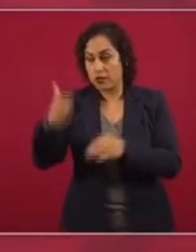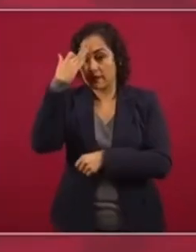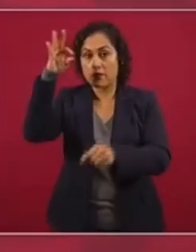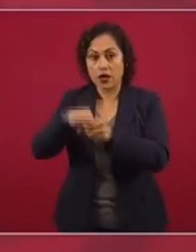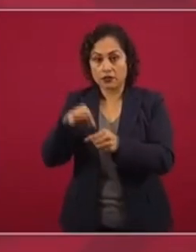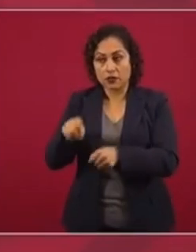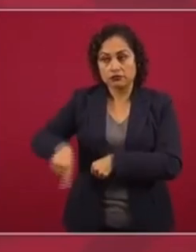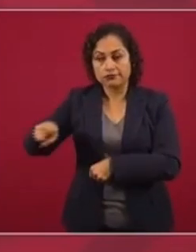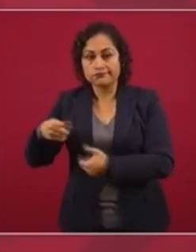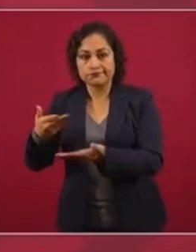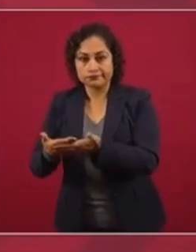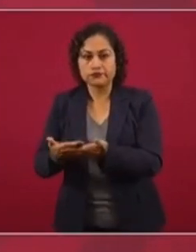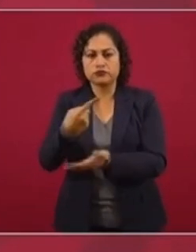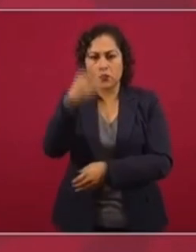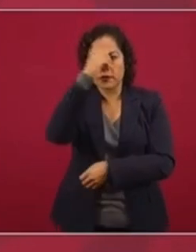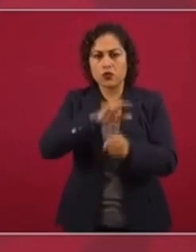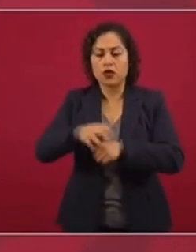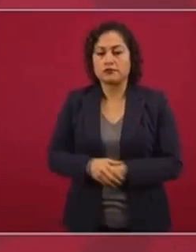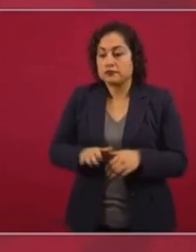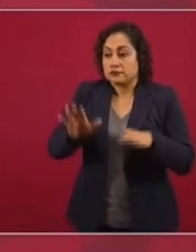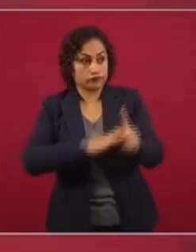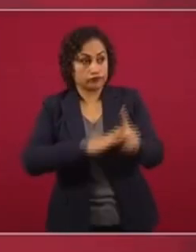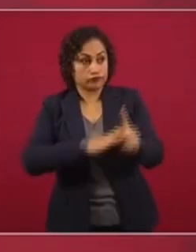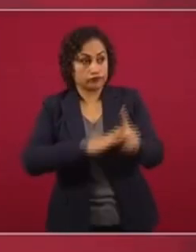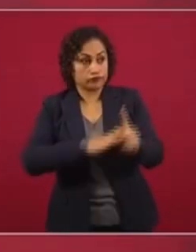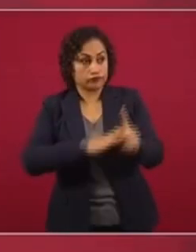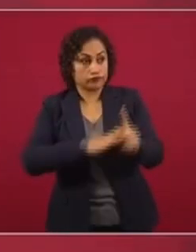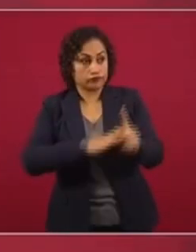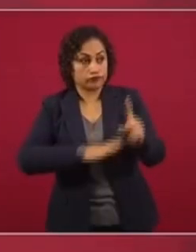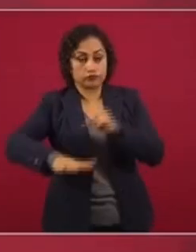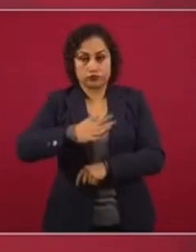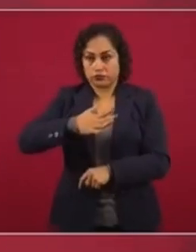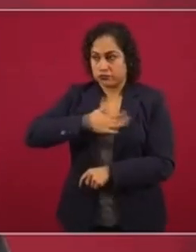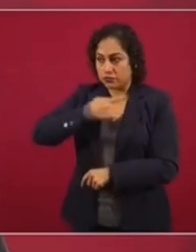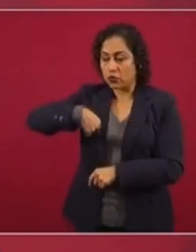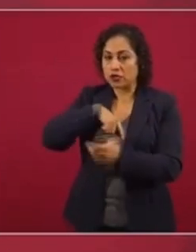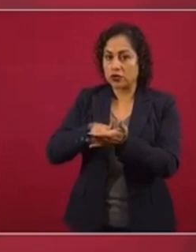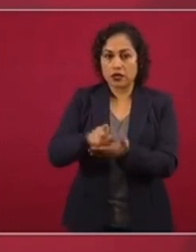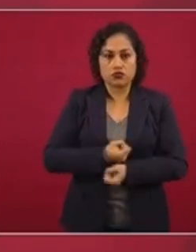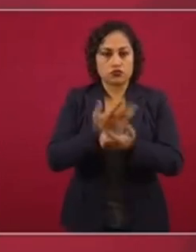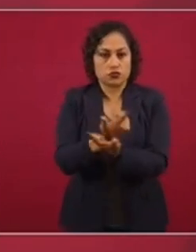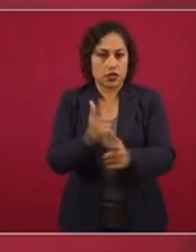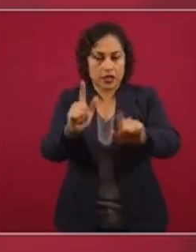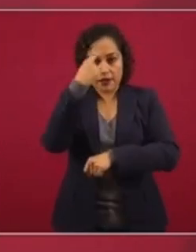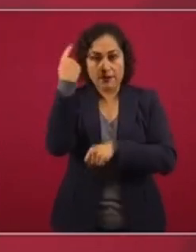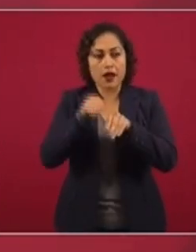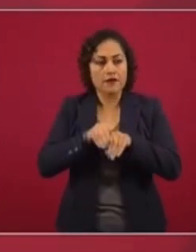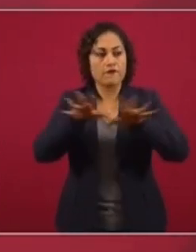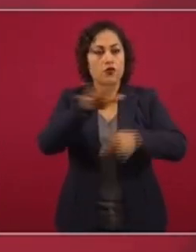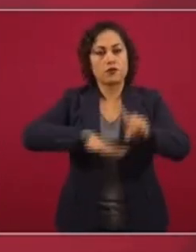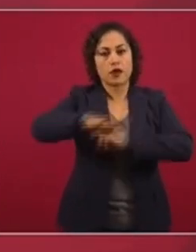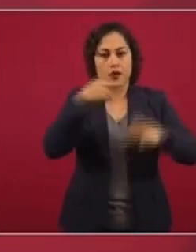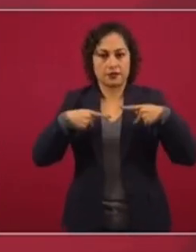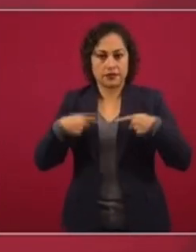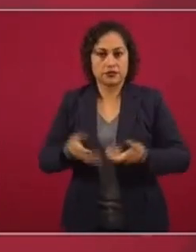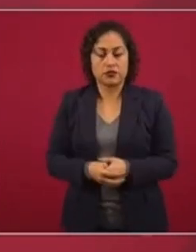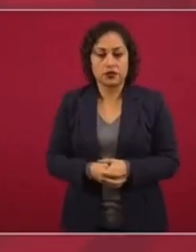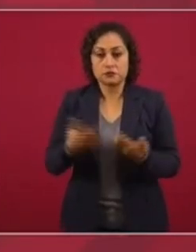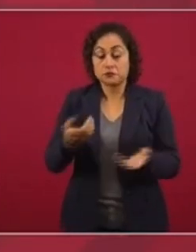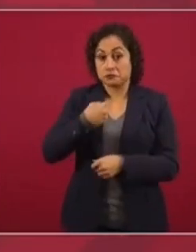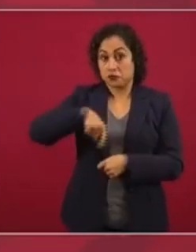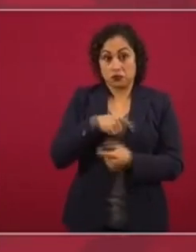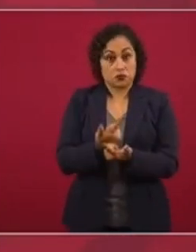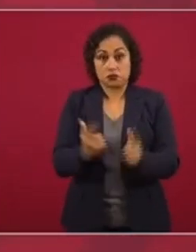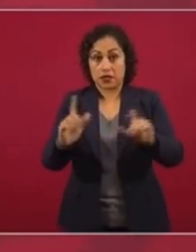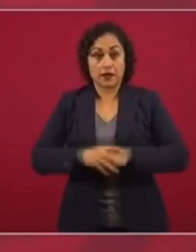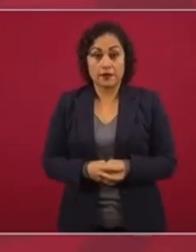Pues estamos haciendo una consulta y a la vez estamos defendiendo nuestro derecho a manifestarnos, a informarle al pueblo, nuestra libertad